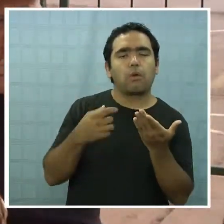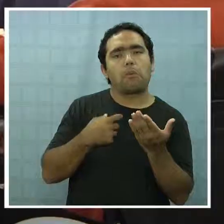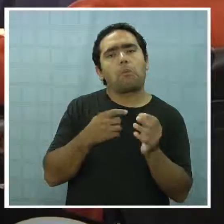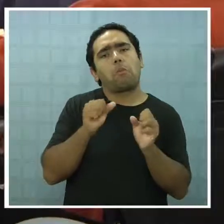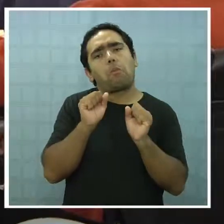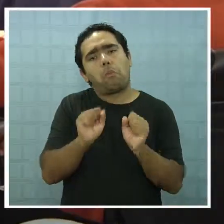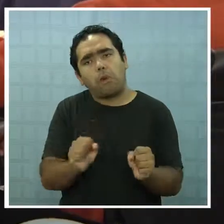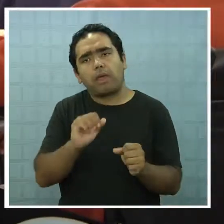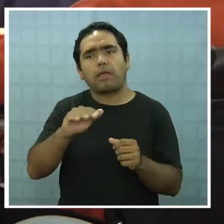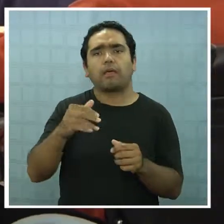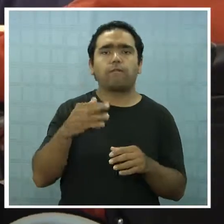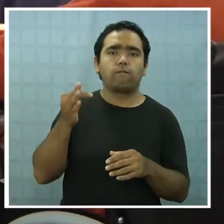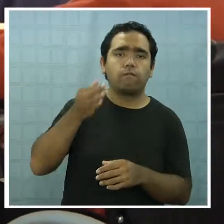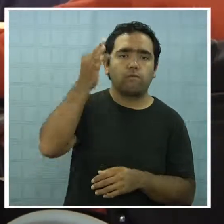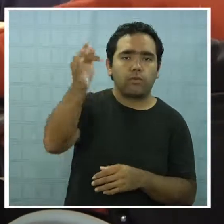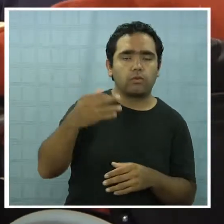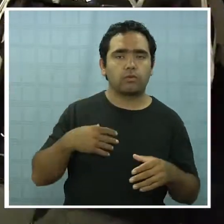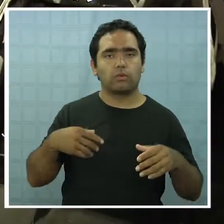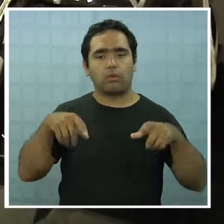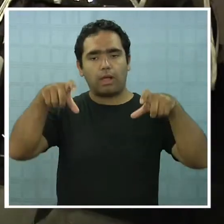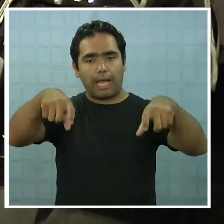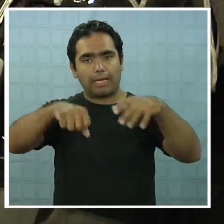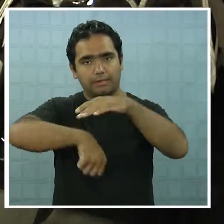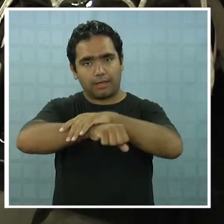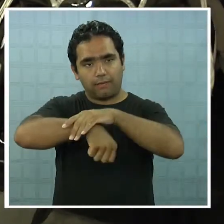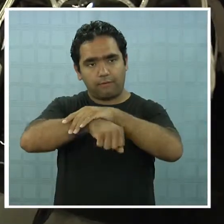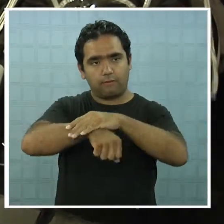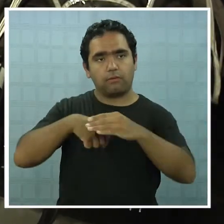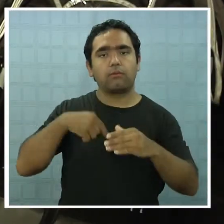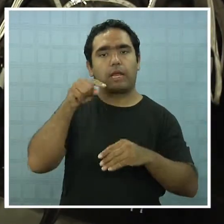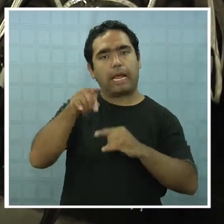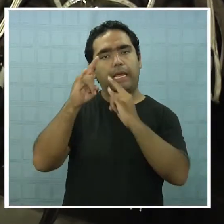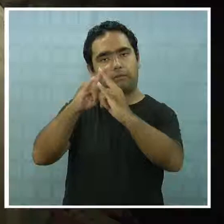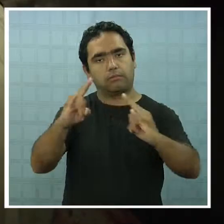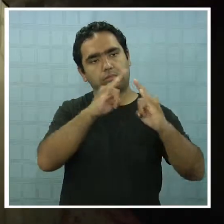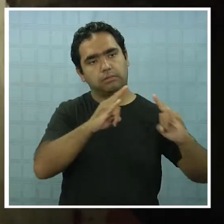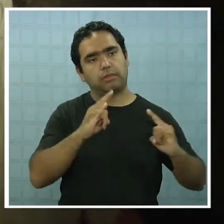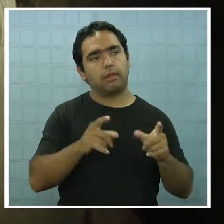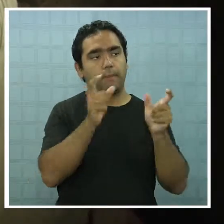con provisión de agua y energía, para quienes deban abandonar sus viviendas.